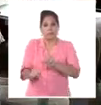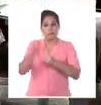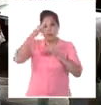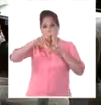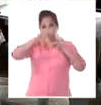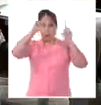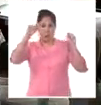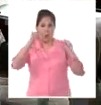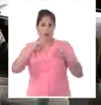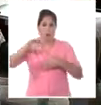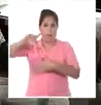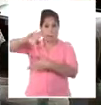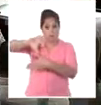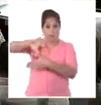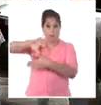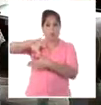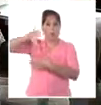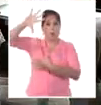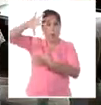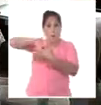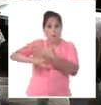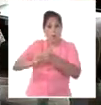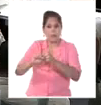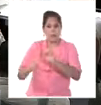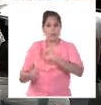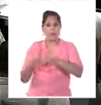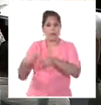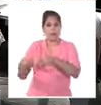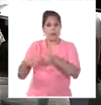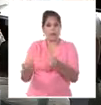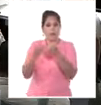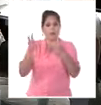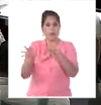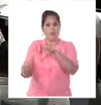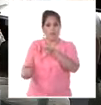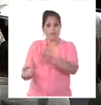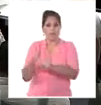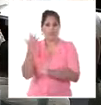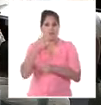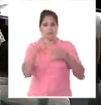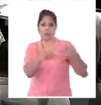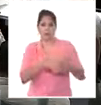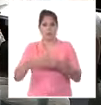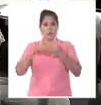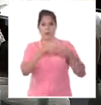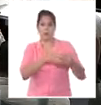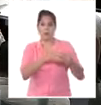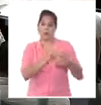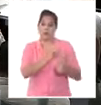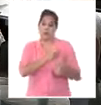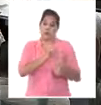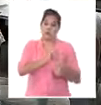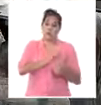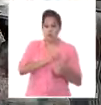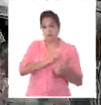de nuestra América y de todos nuestros recursos naturales. Estados Unidos pretende